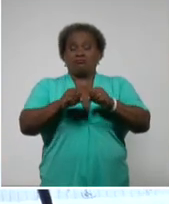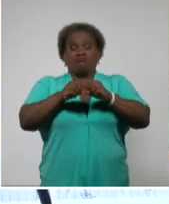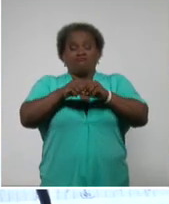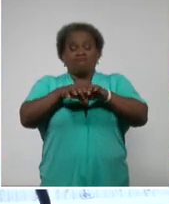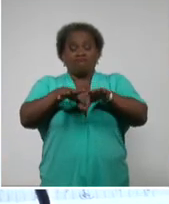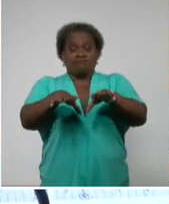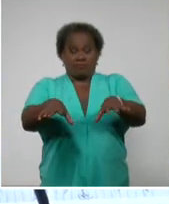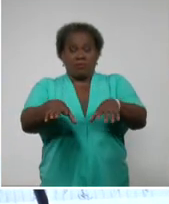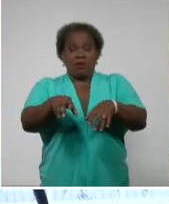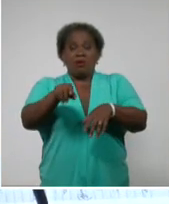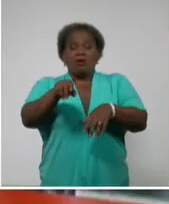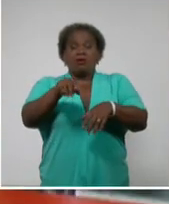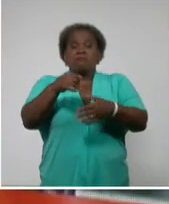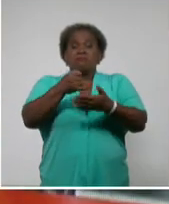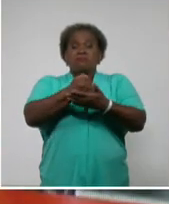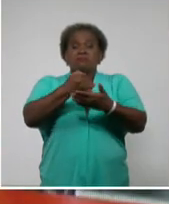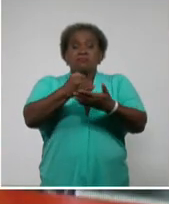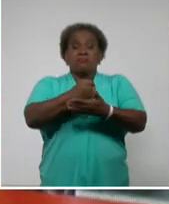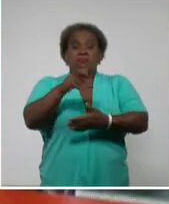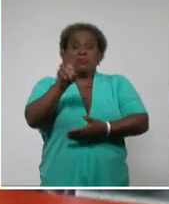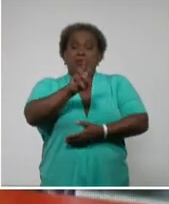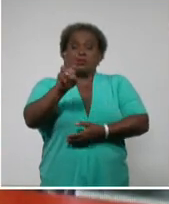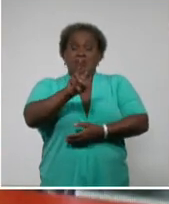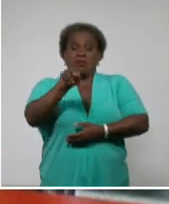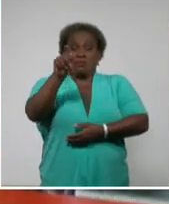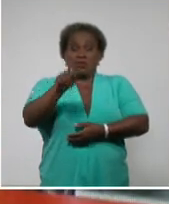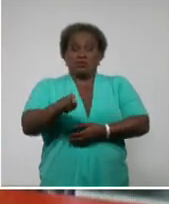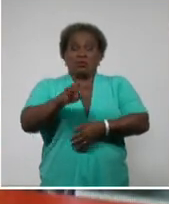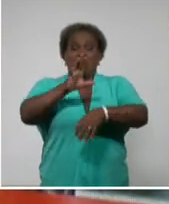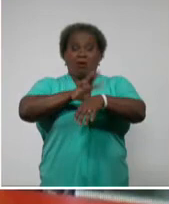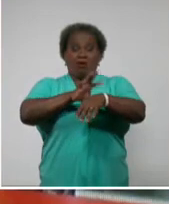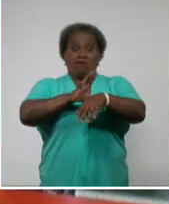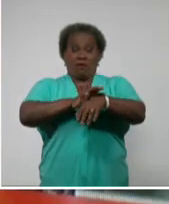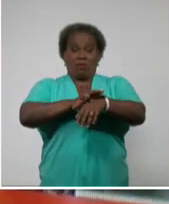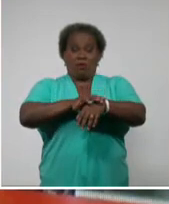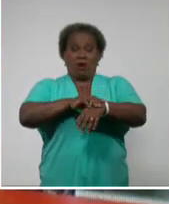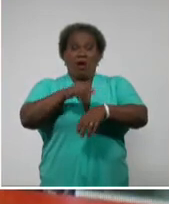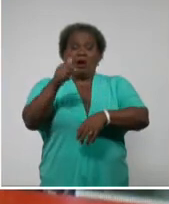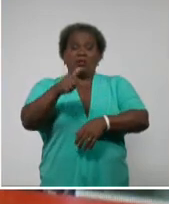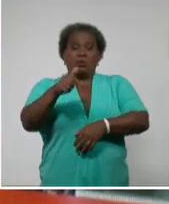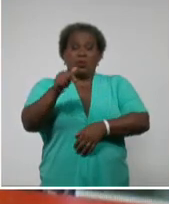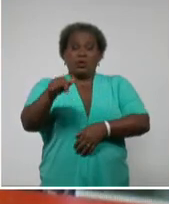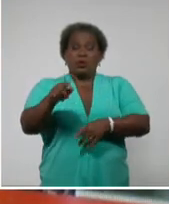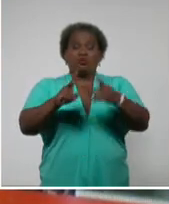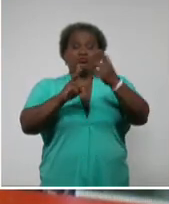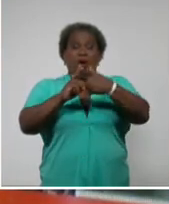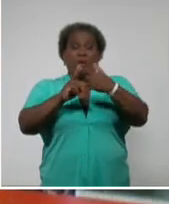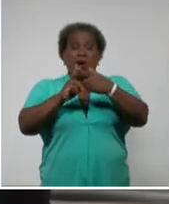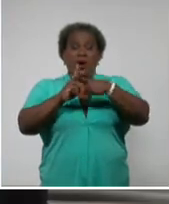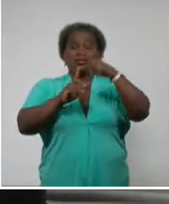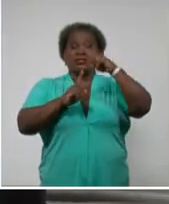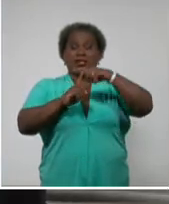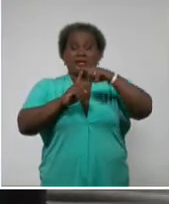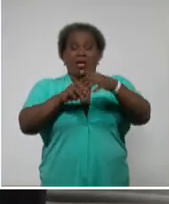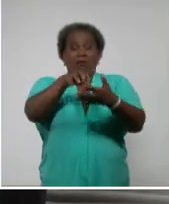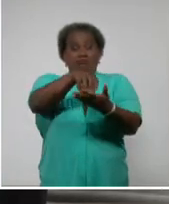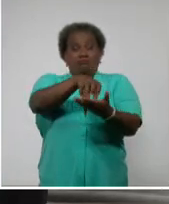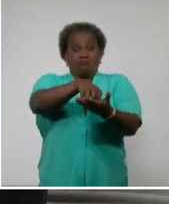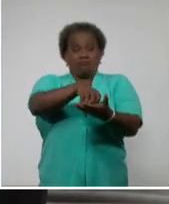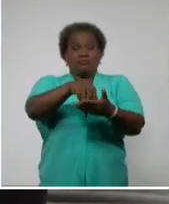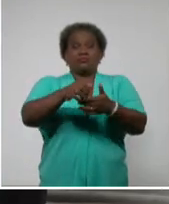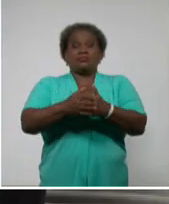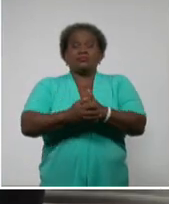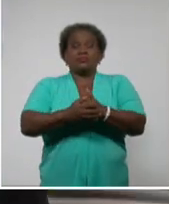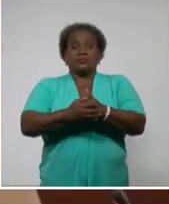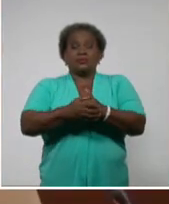Hasta este miércoles, 22 personas estaban contagiadas en Jatibónico, Yahuajay, Trinidad y la ciudad capital. Ante la